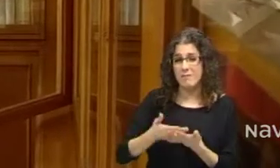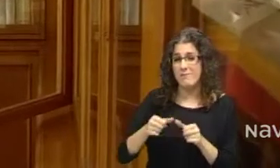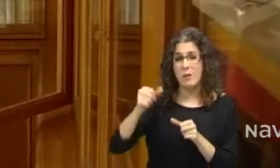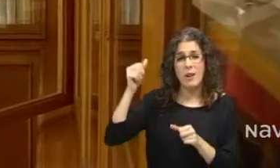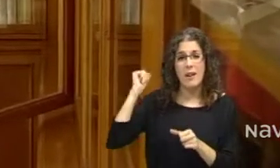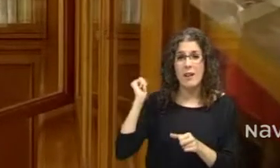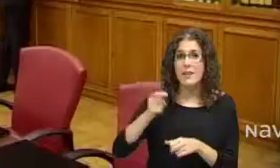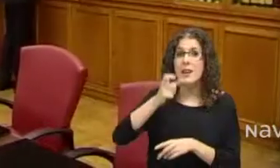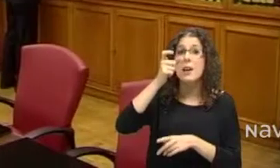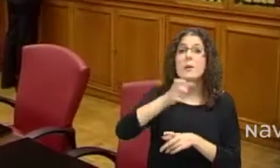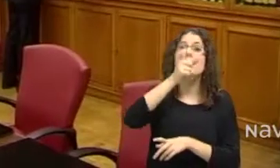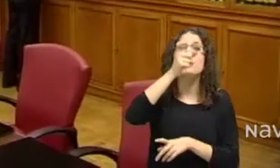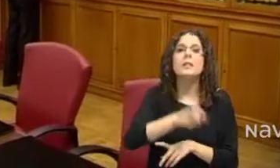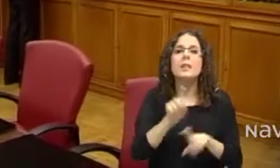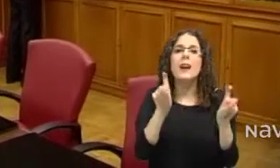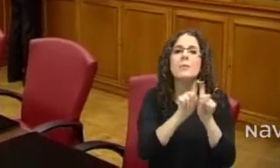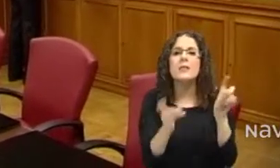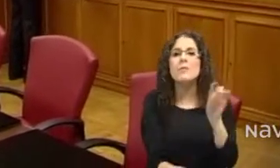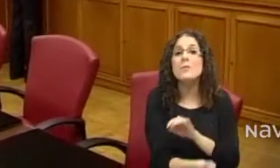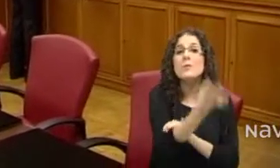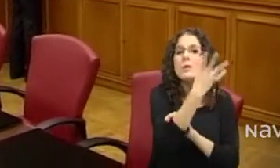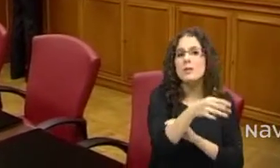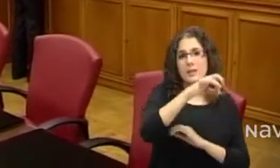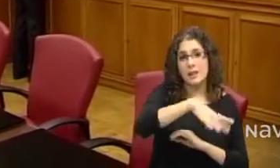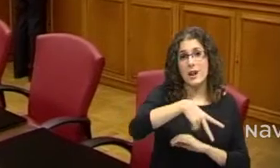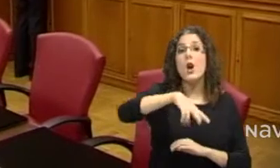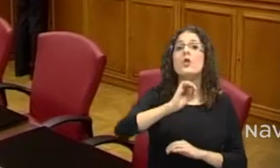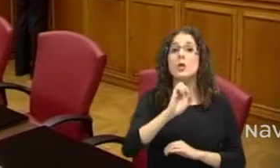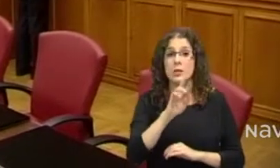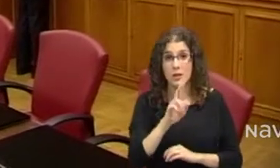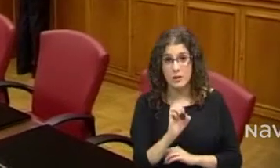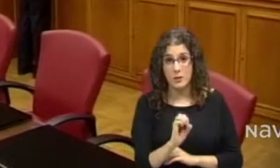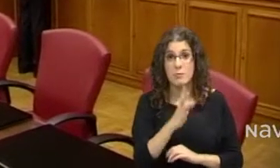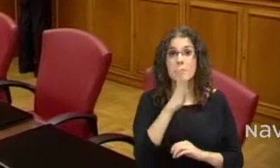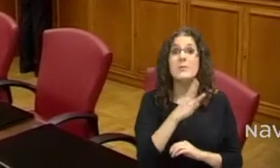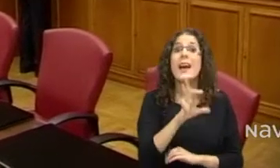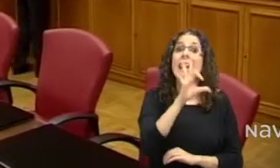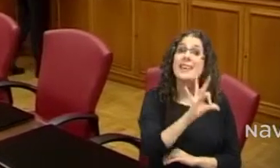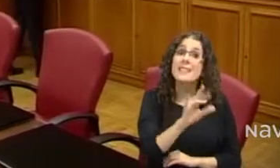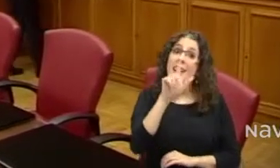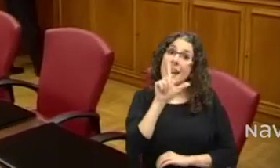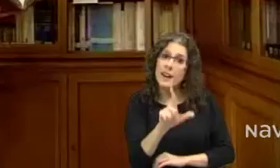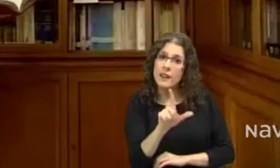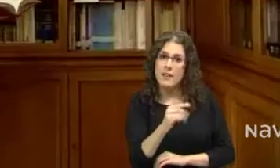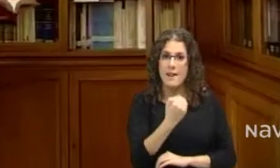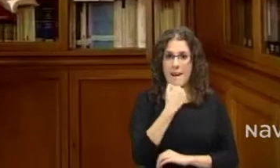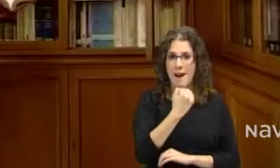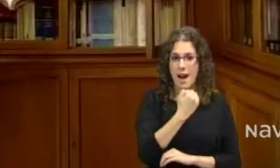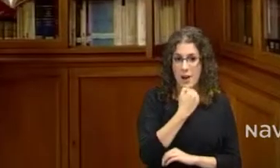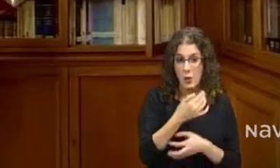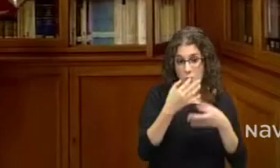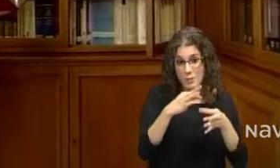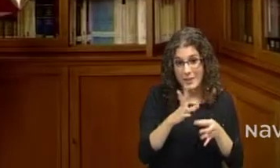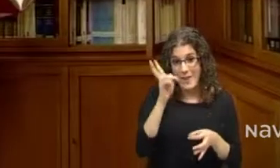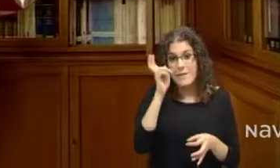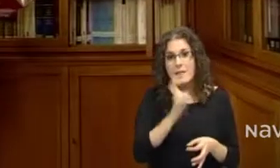crear las empresas. De hecho, la sociedad limitada es una figura que tradicionalmente emana o nació